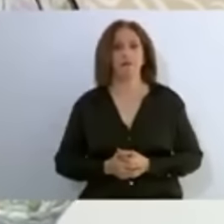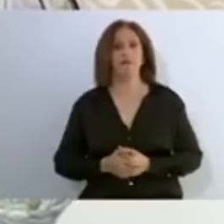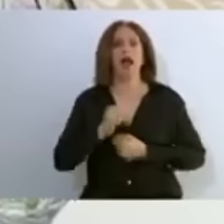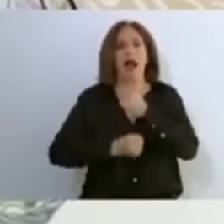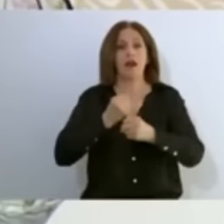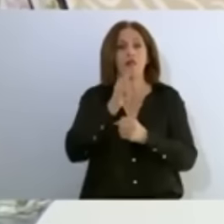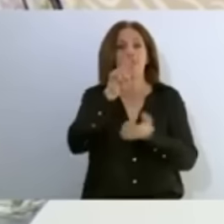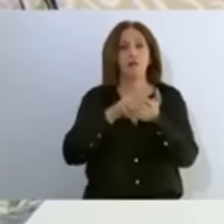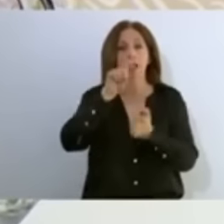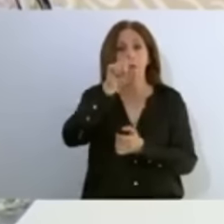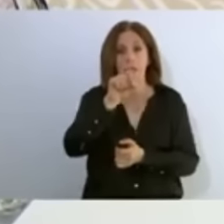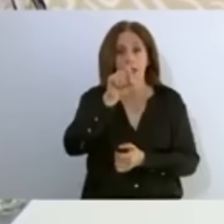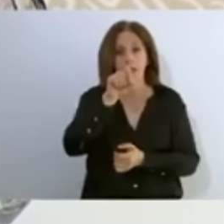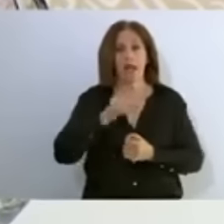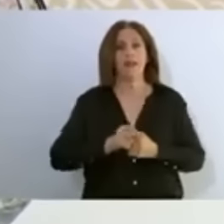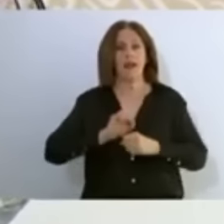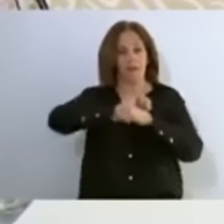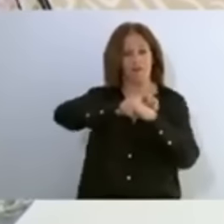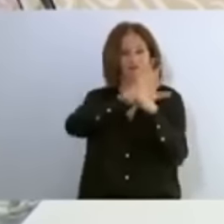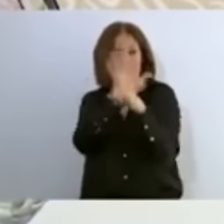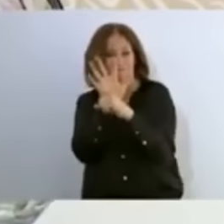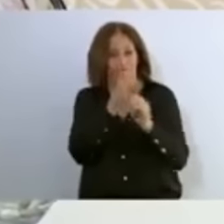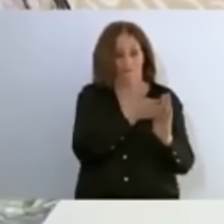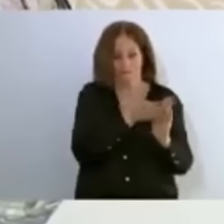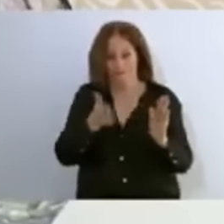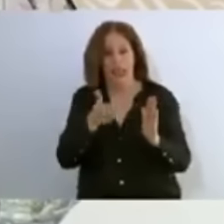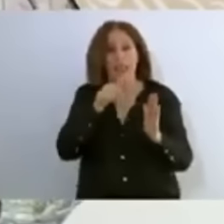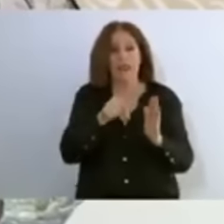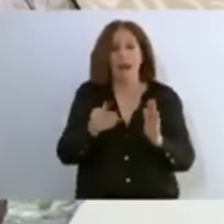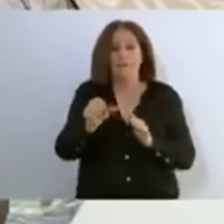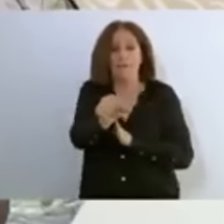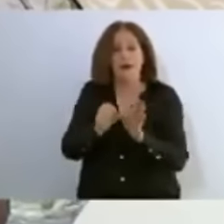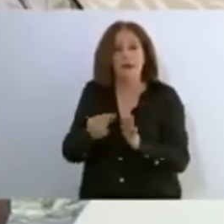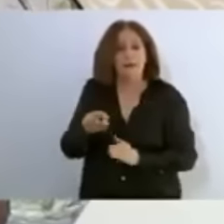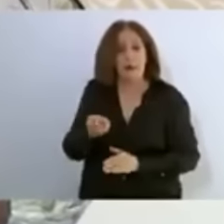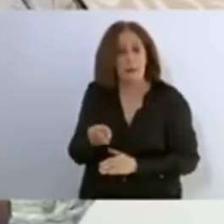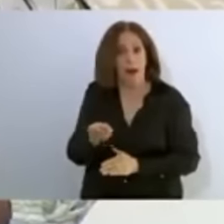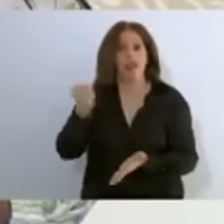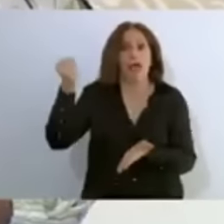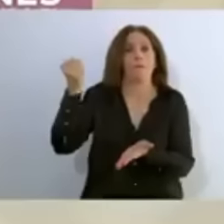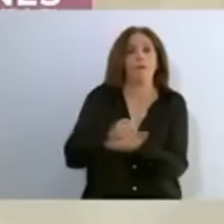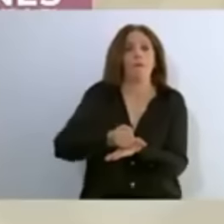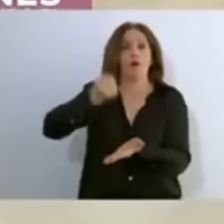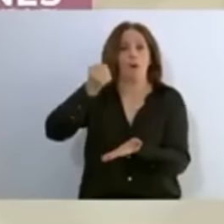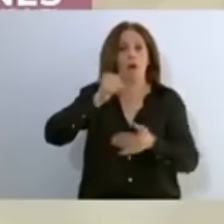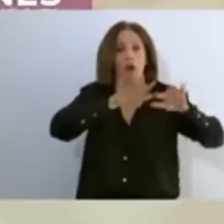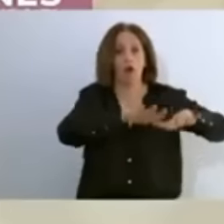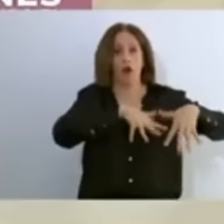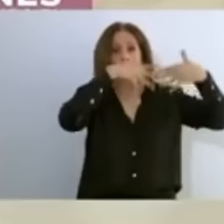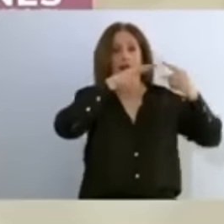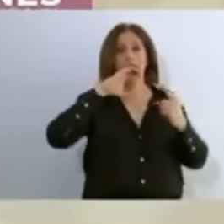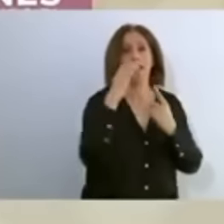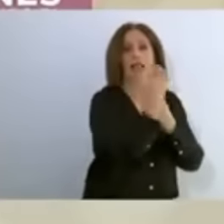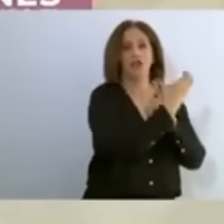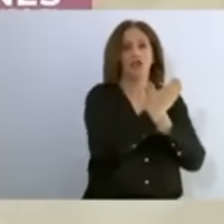veinte en medio de la pandemia en mayo de ese año se aprobó en el Congreso de la Unión la iniciativa